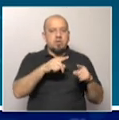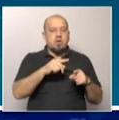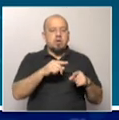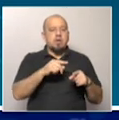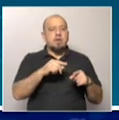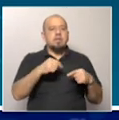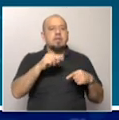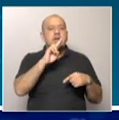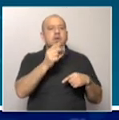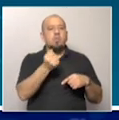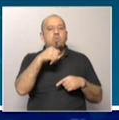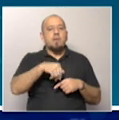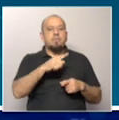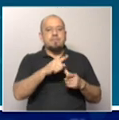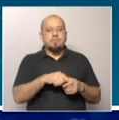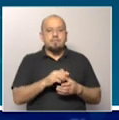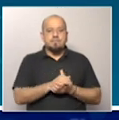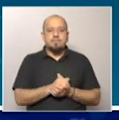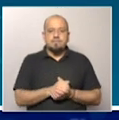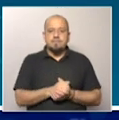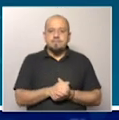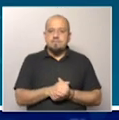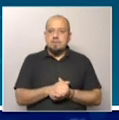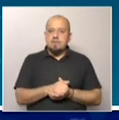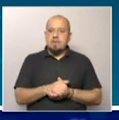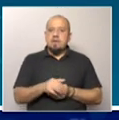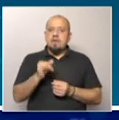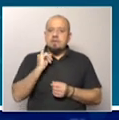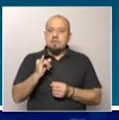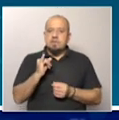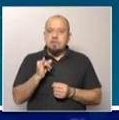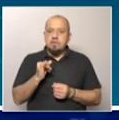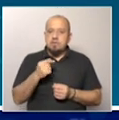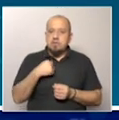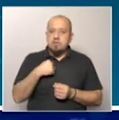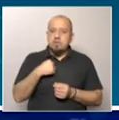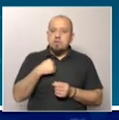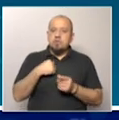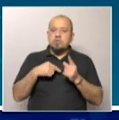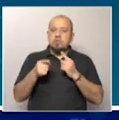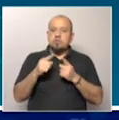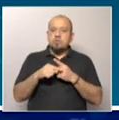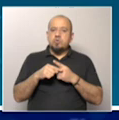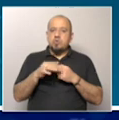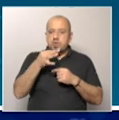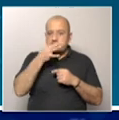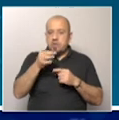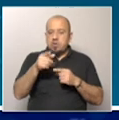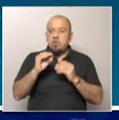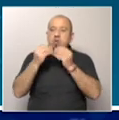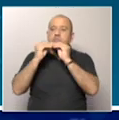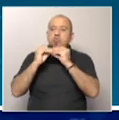agroalimentaria metropolitana. Es cierto, yo en anteriores columnas comenté que los